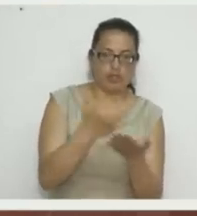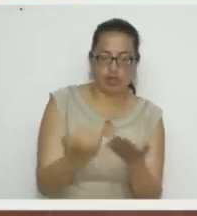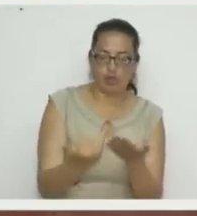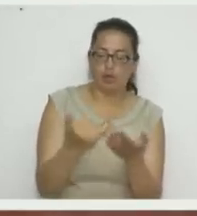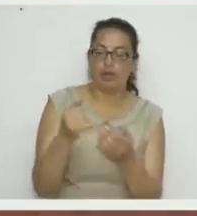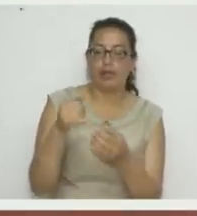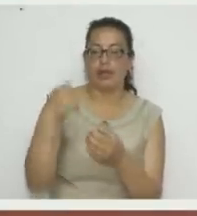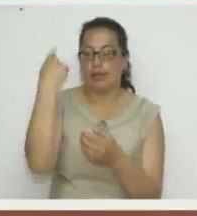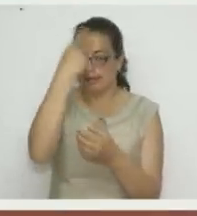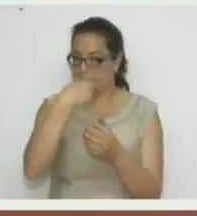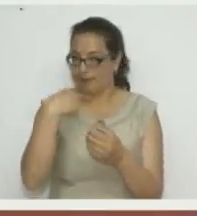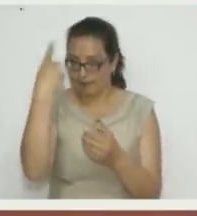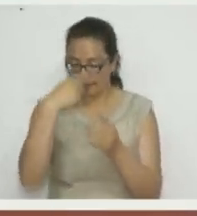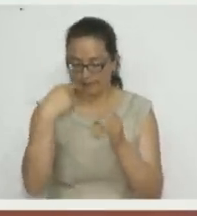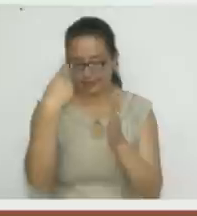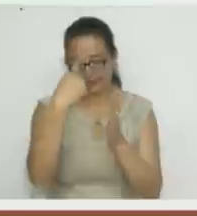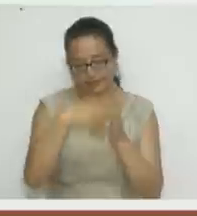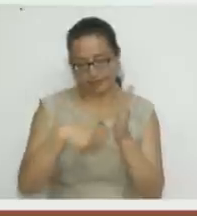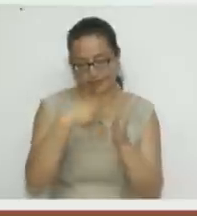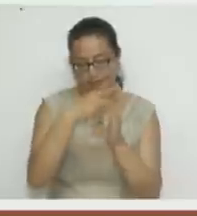Quedo despegado.